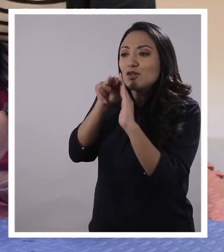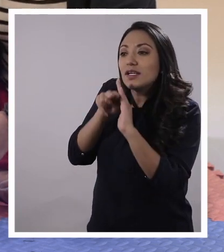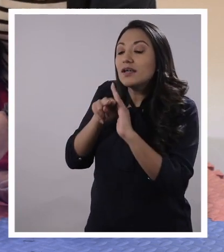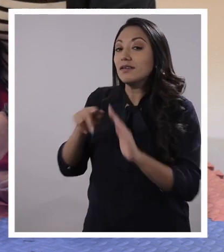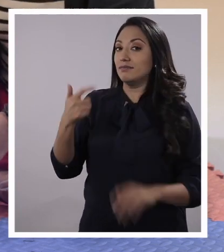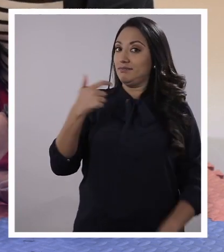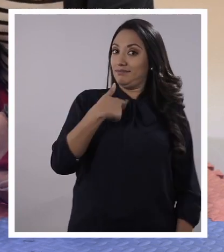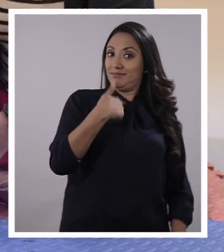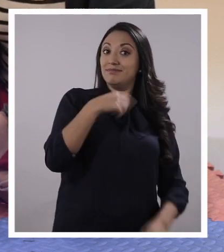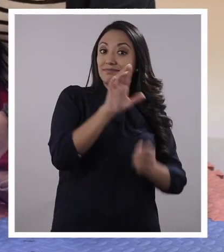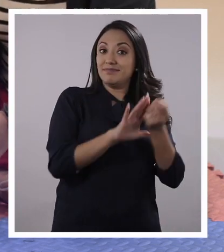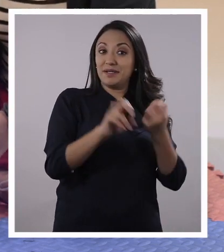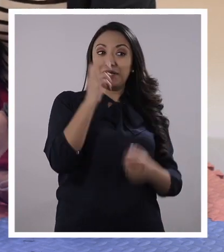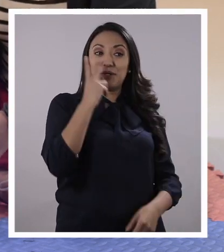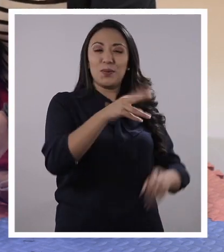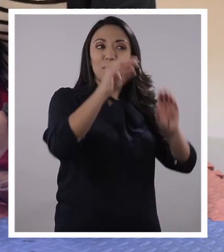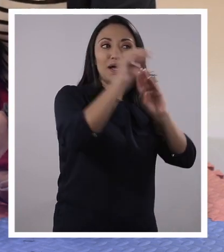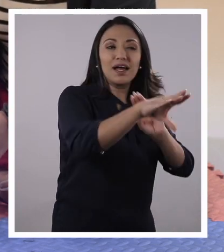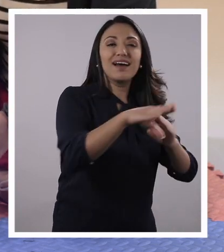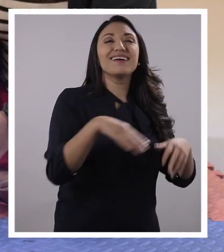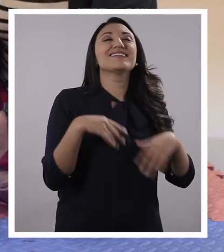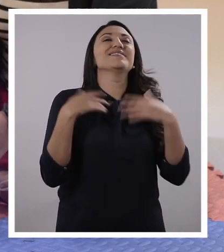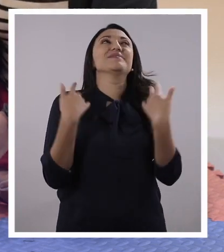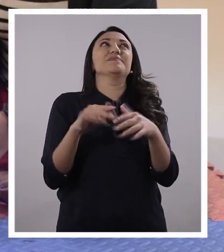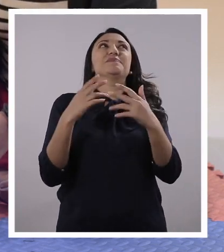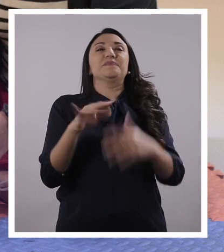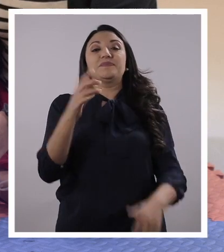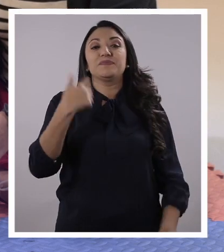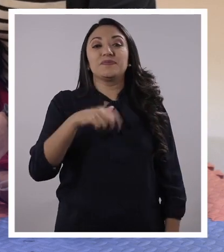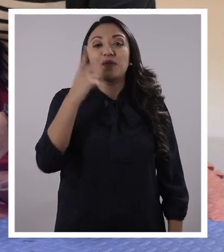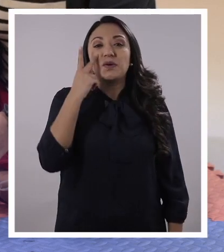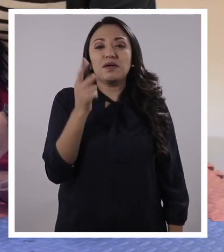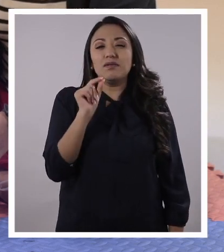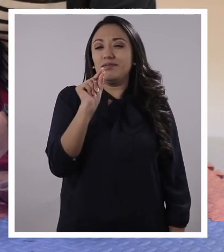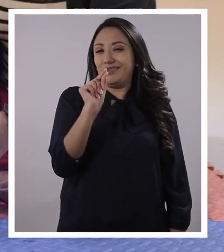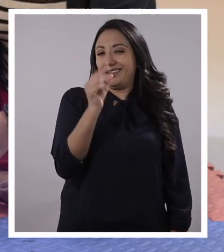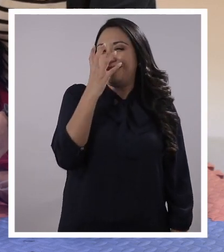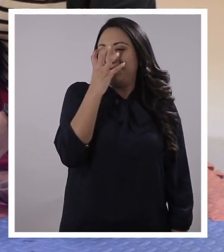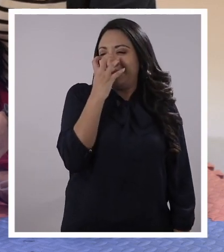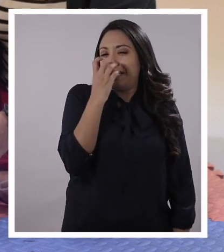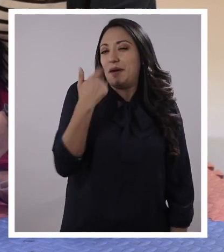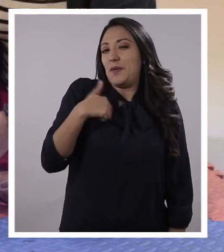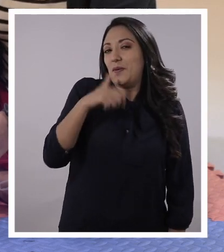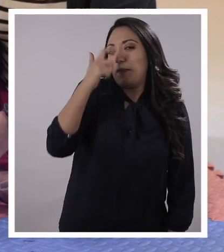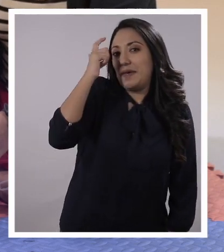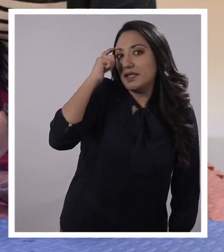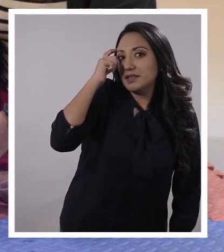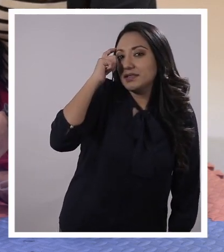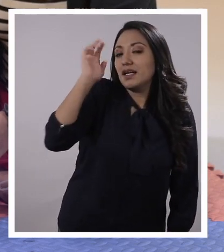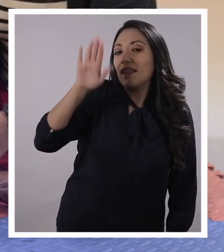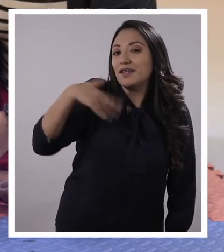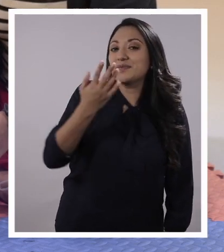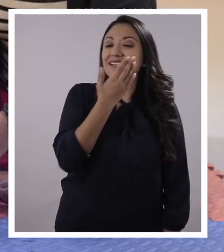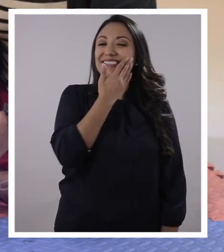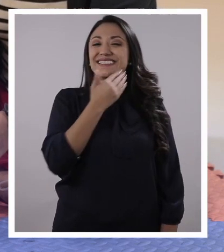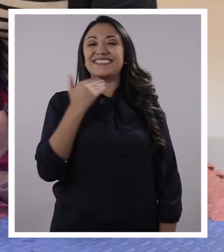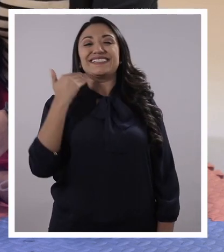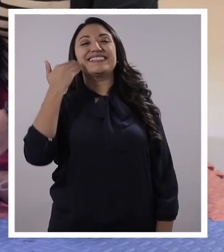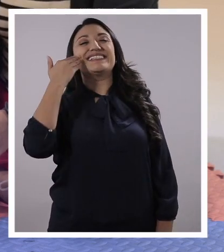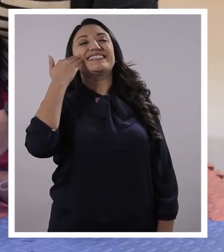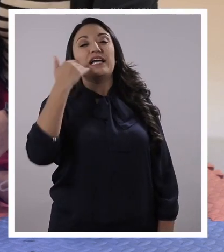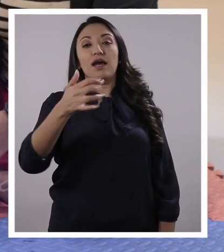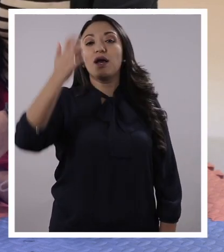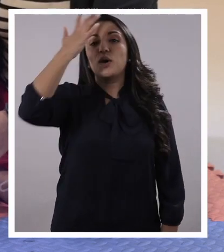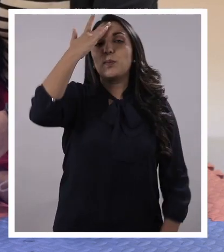Mi hermano, cuando vea la nota que le dejé, se va a sorprender. Se va a poner un poquito bravo al principio, pero después va a sonreír. ¿Sabe por qué?